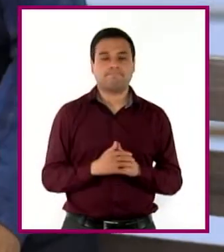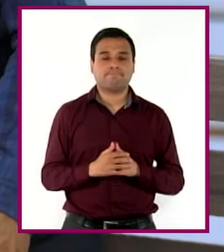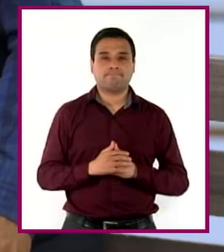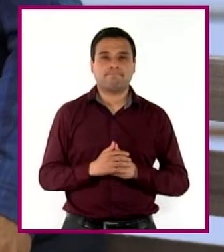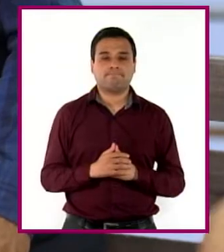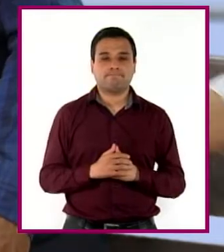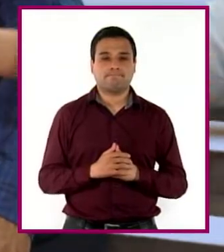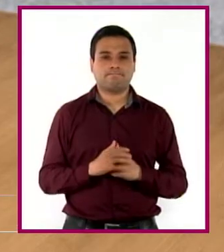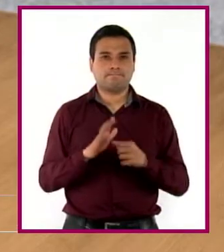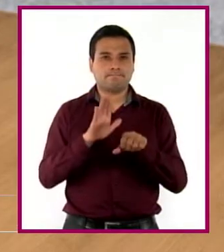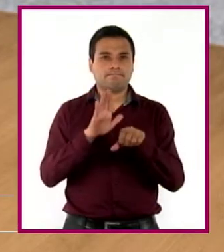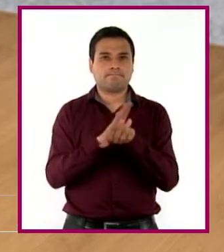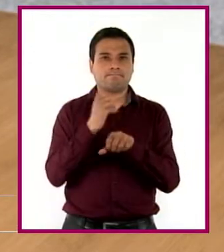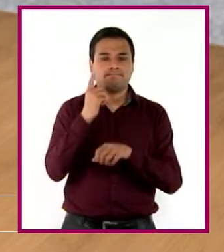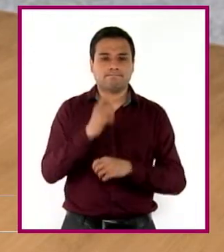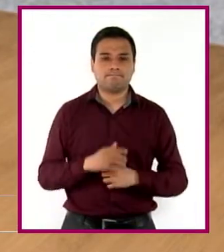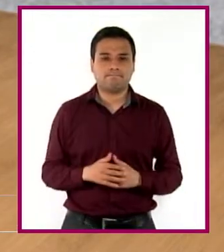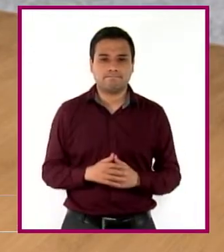¿Por qué no?